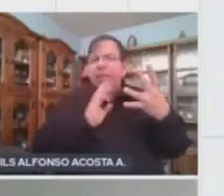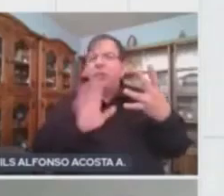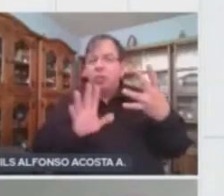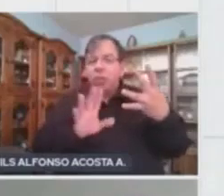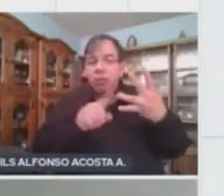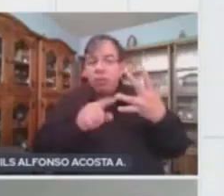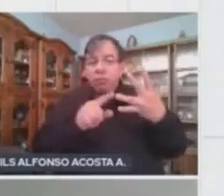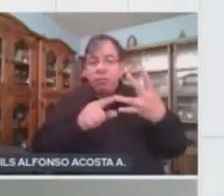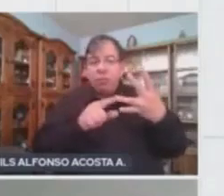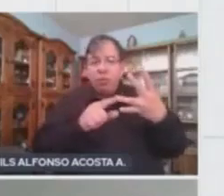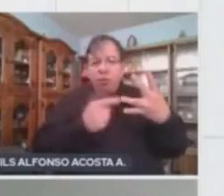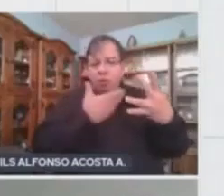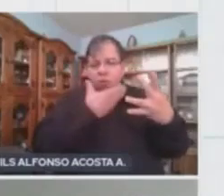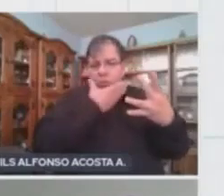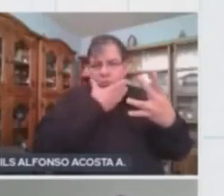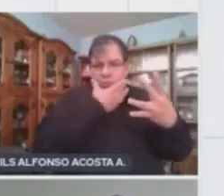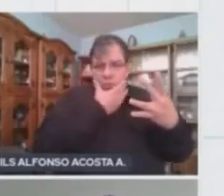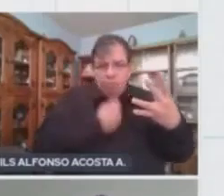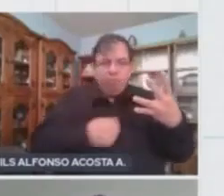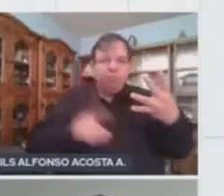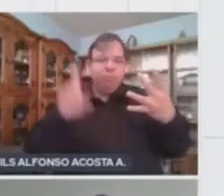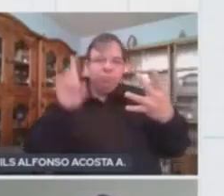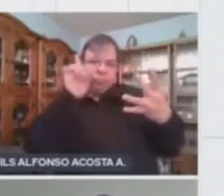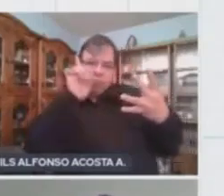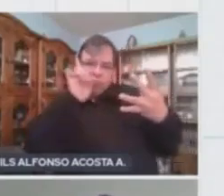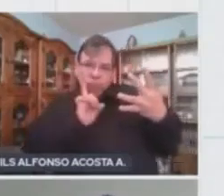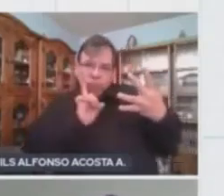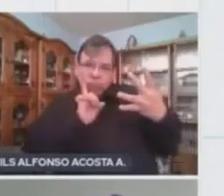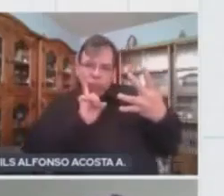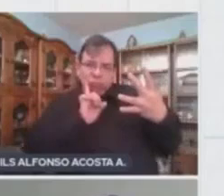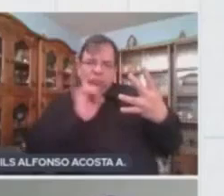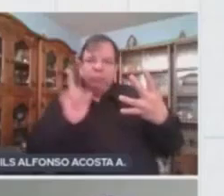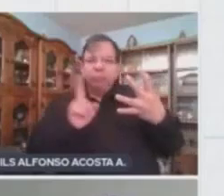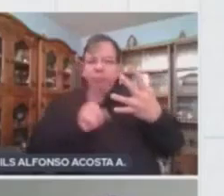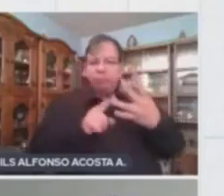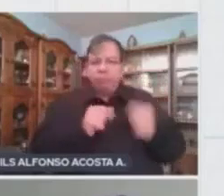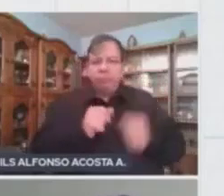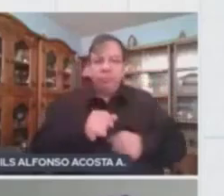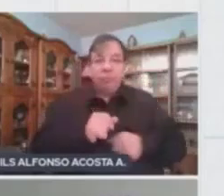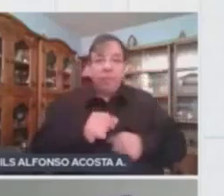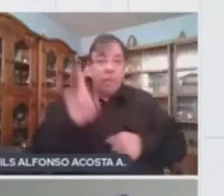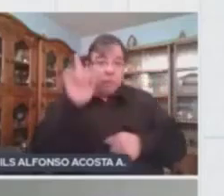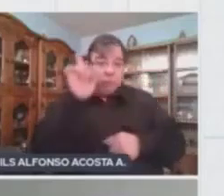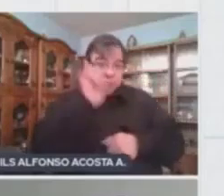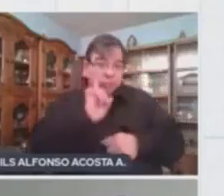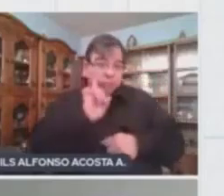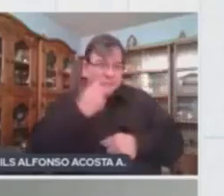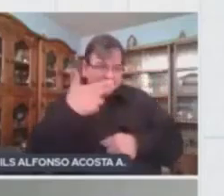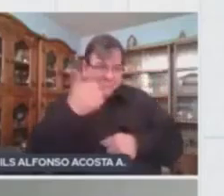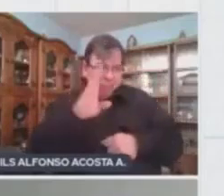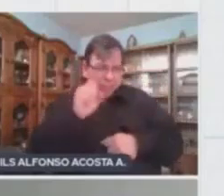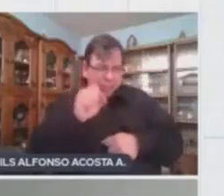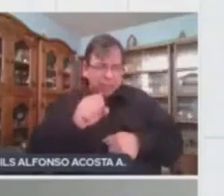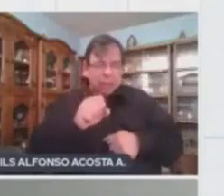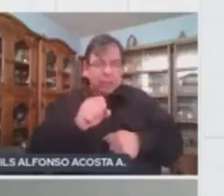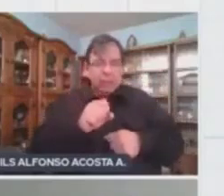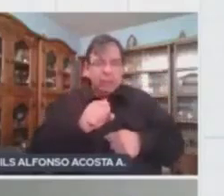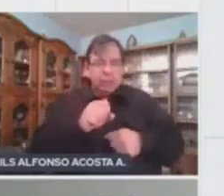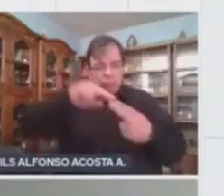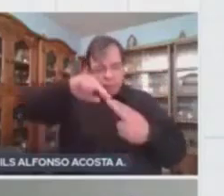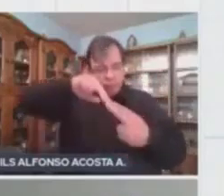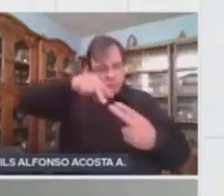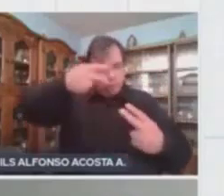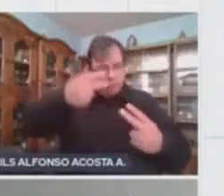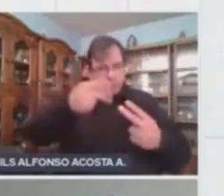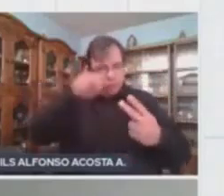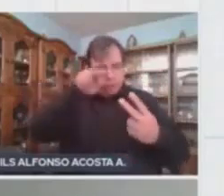¿Macho o hembra? Vamos a ver que las hembras en el último par de cromosomas tienen